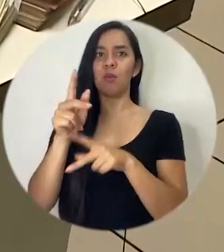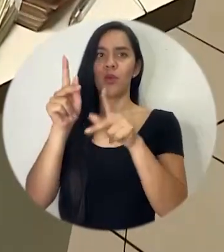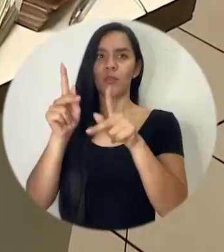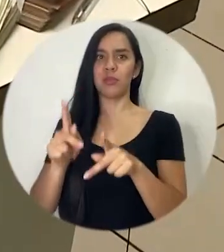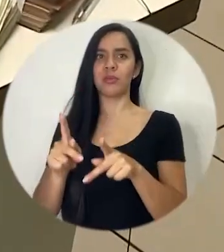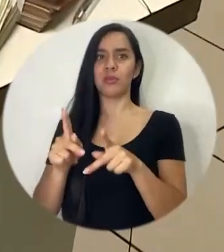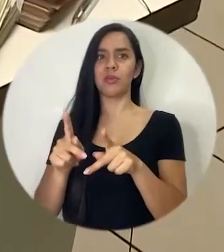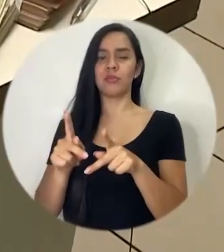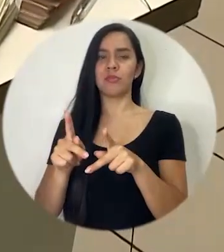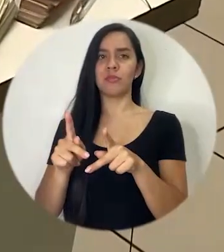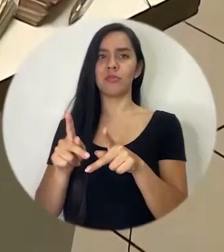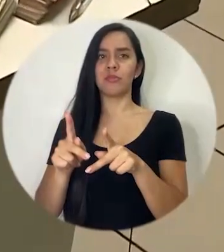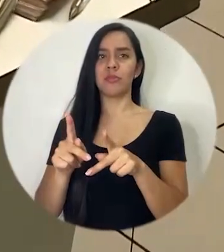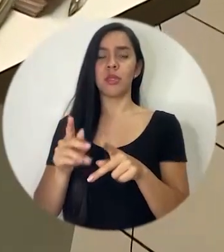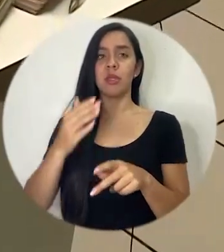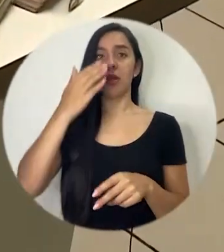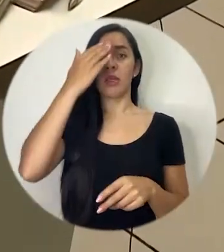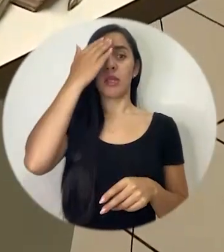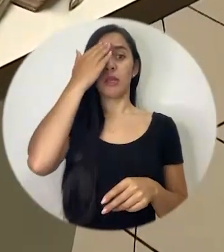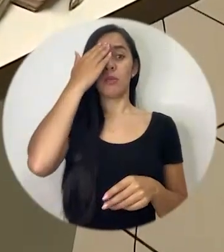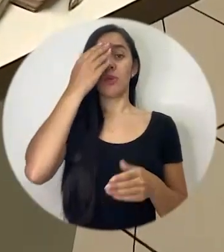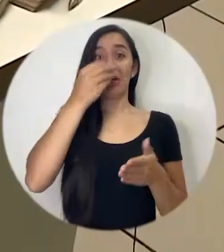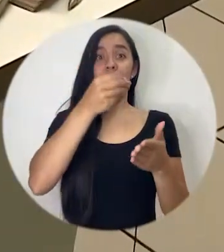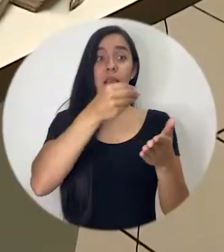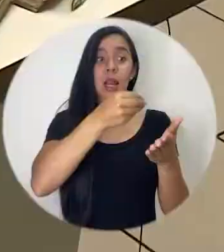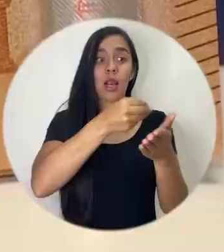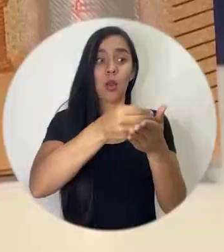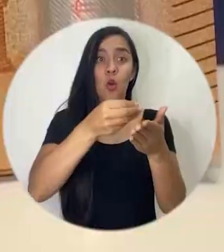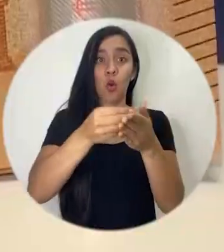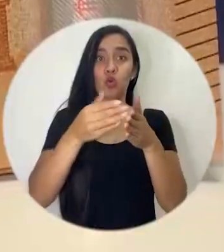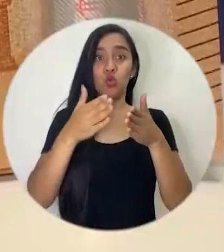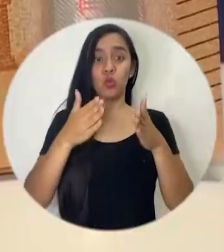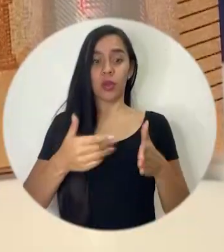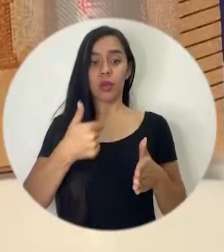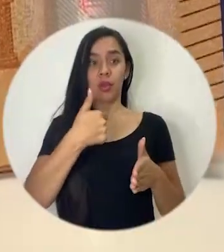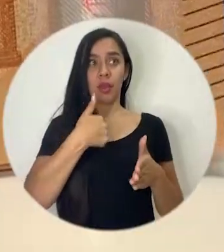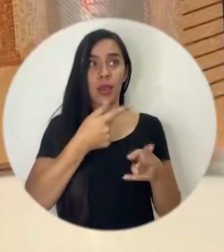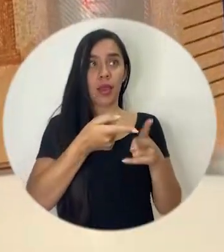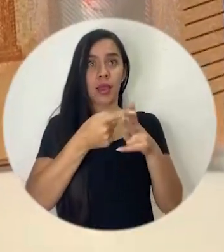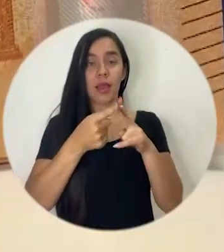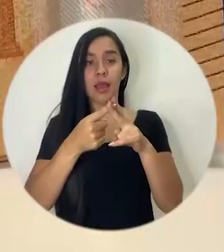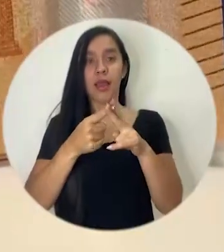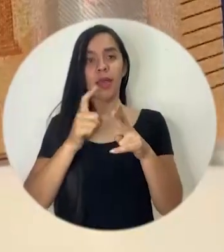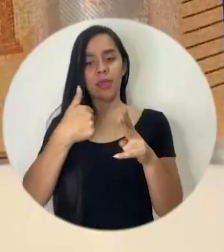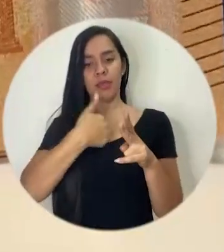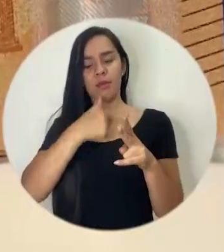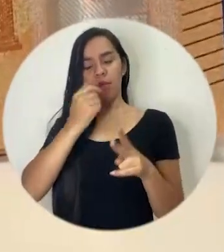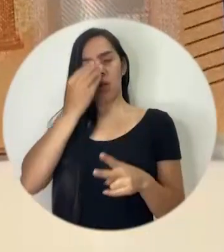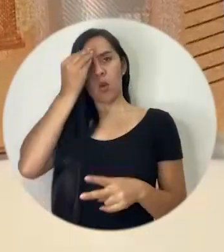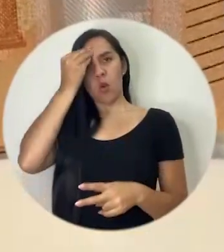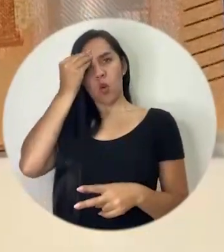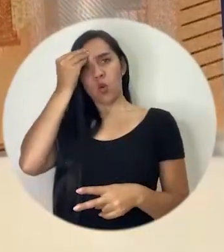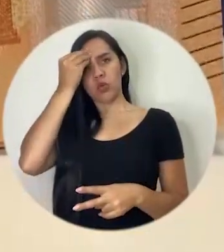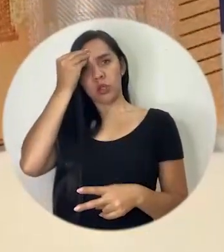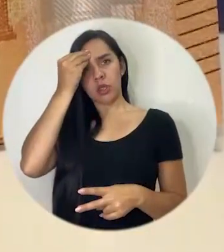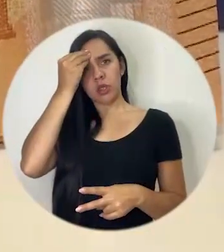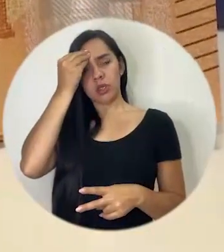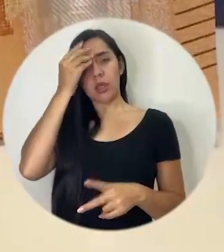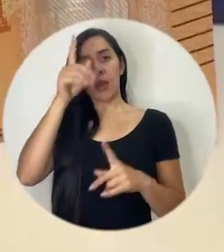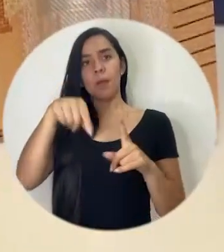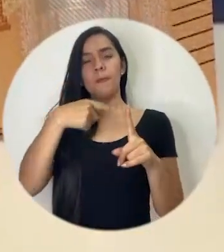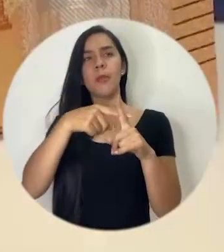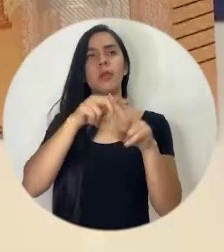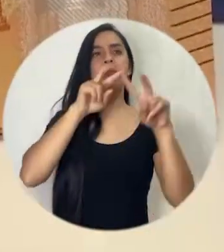y tenemos los consumidores financieros que están advertidos de eso tener más conciencia y transparencia en ese